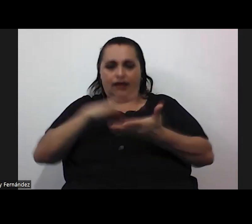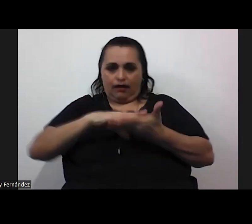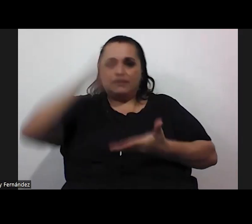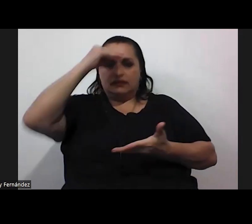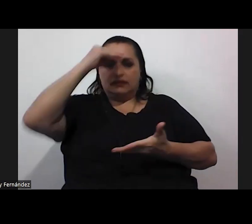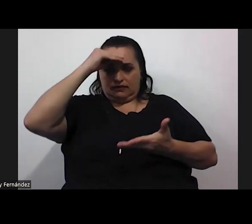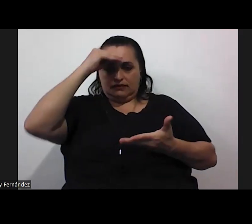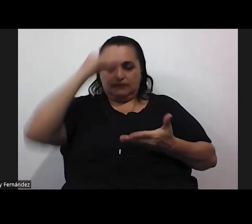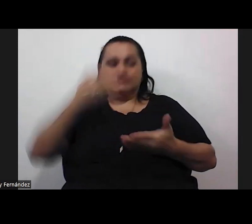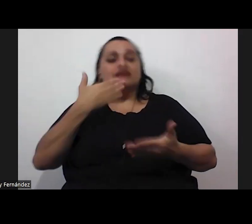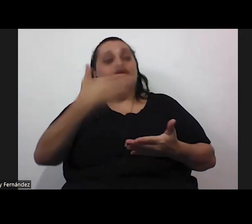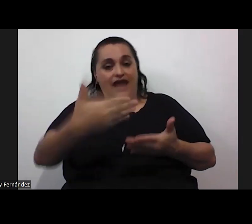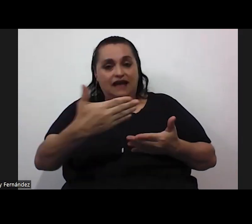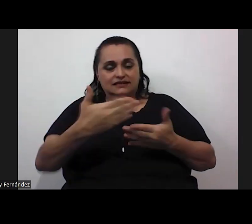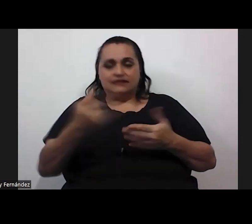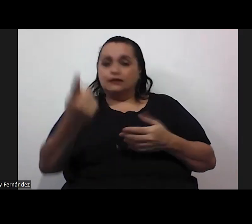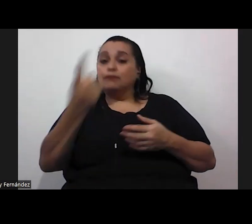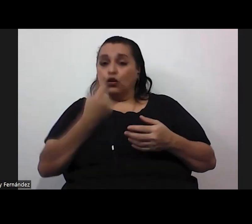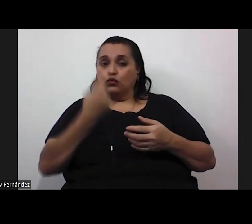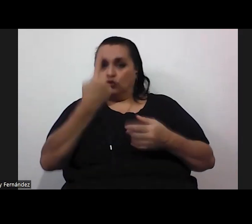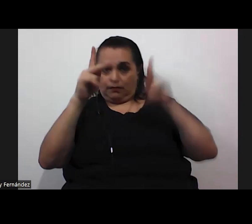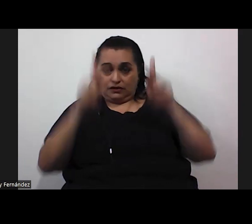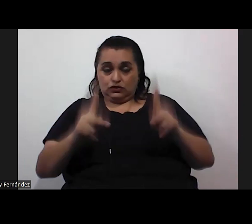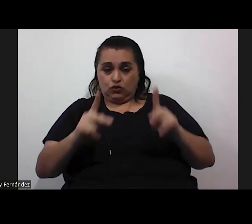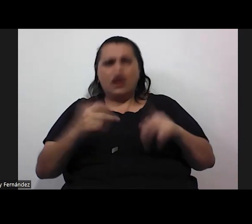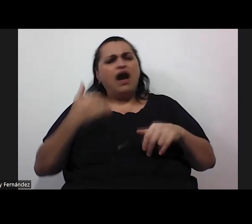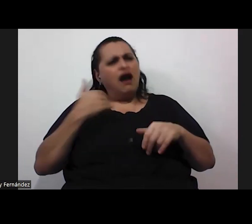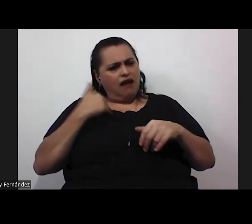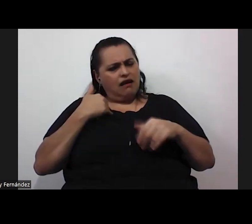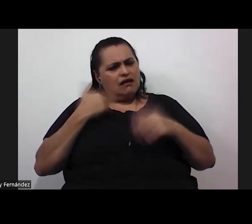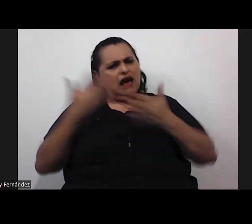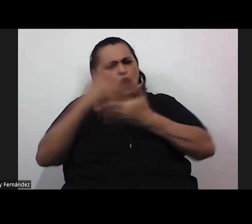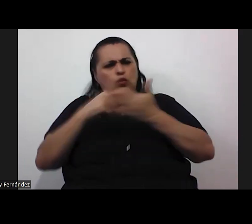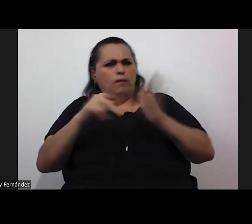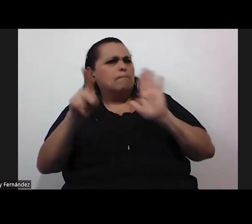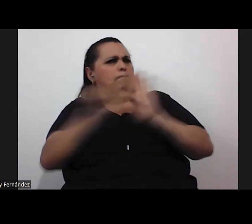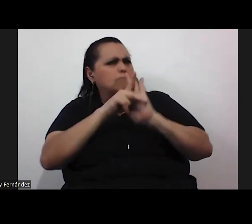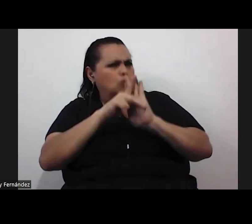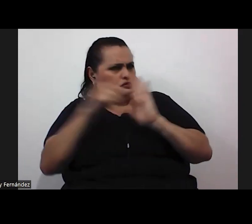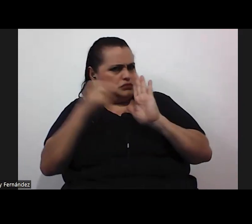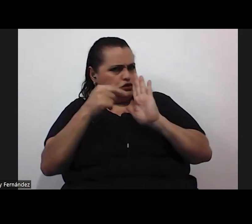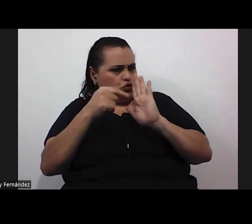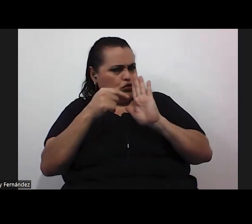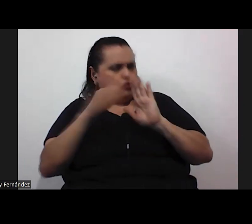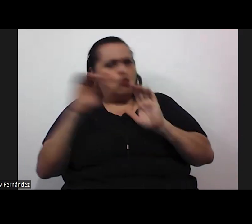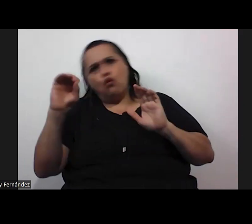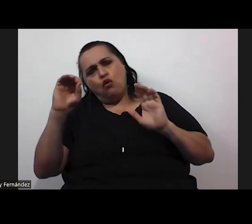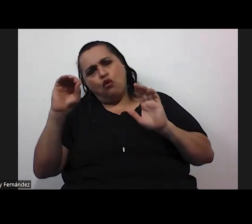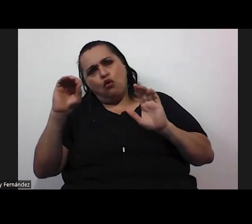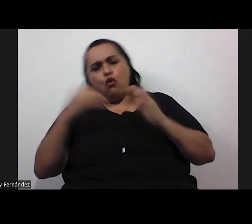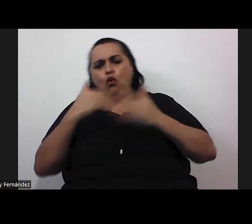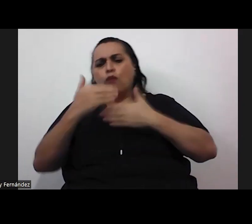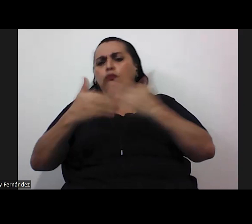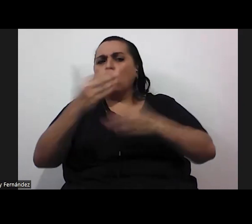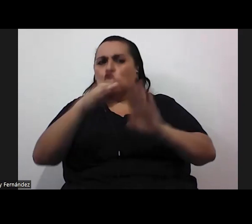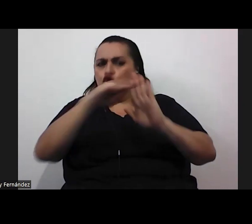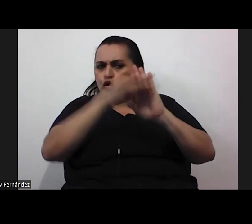gracias nos pregunta una persona si hay alguna prohibición o si hay algún protocolo respecto a